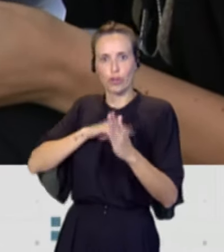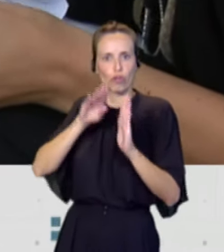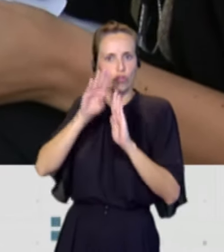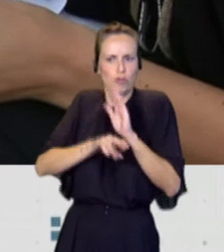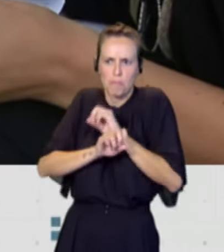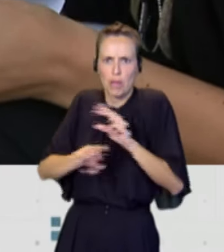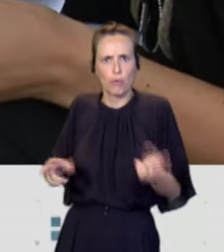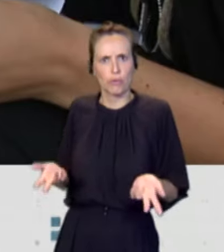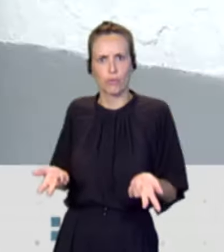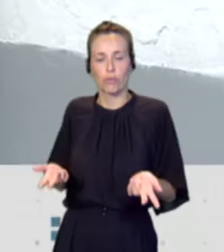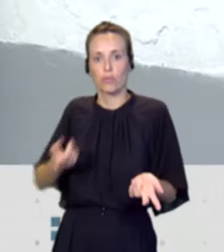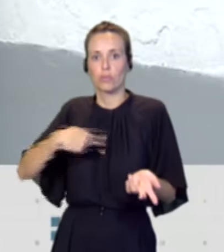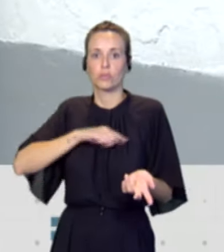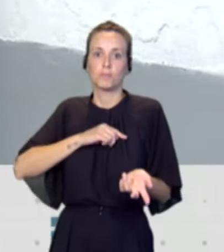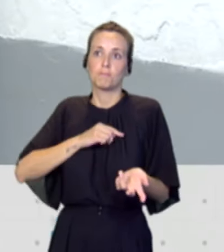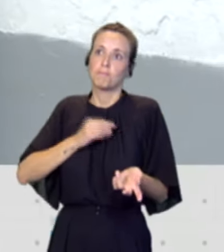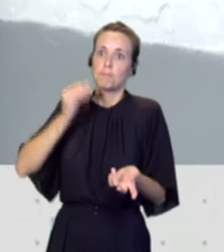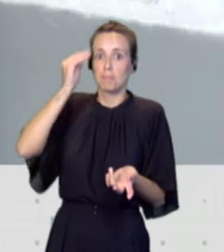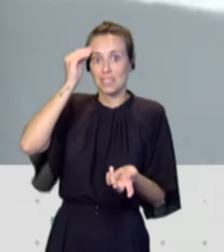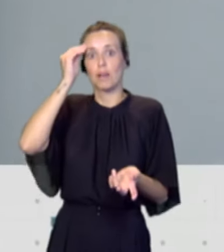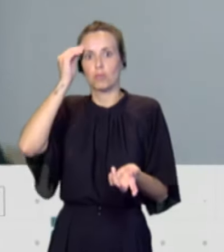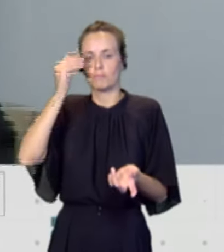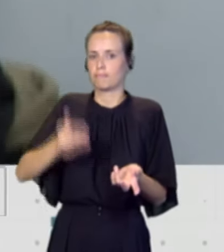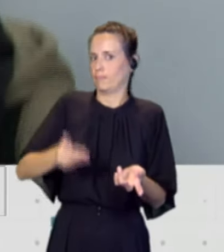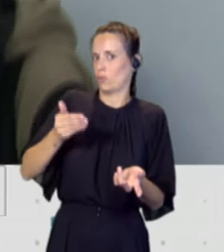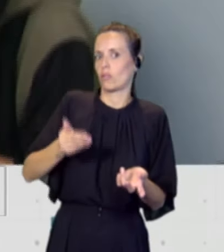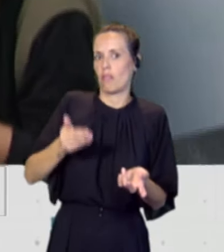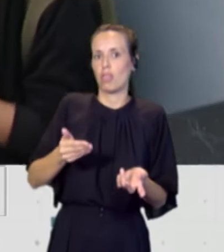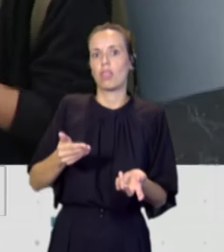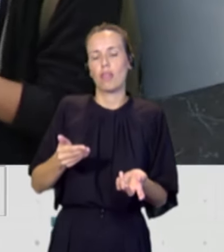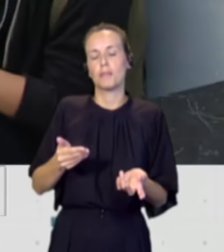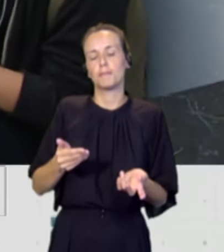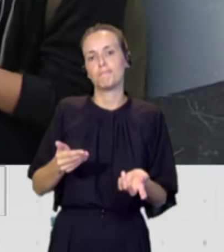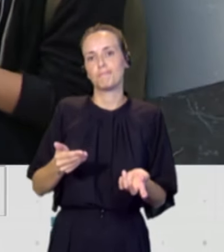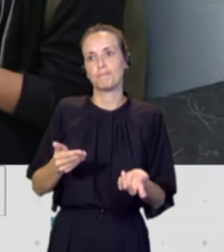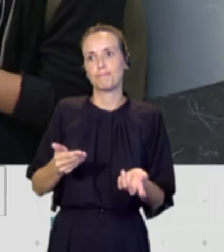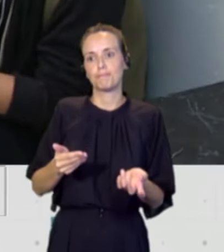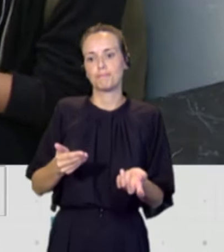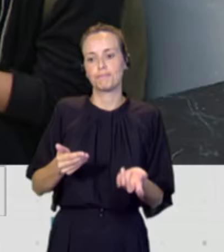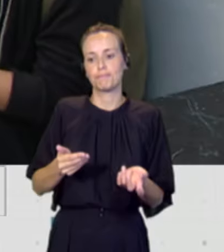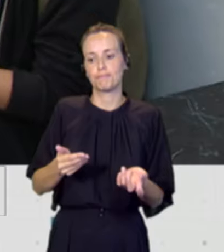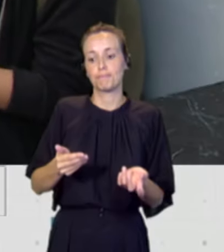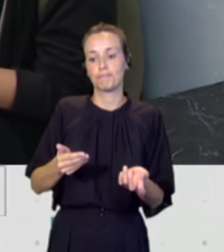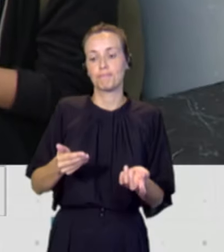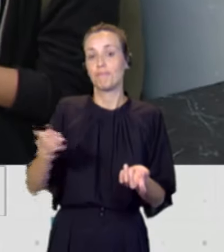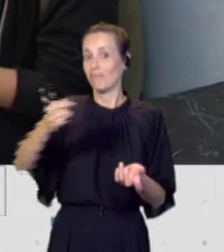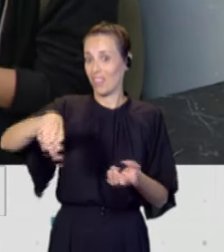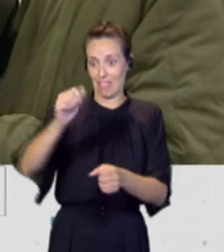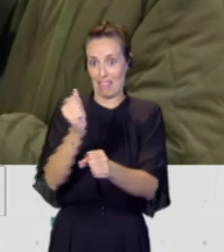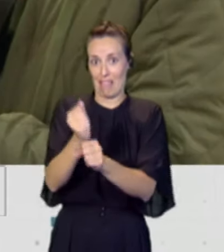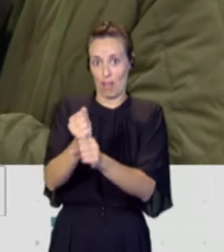poner el acento en este personal que ha venido realizando una labor incomiable y